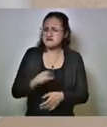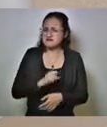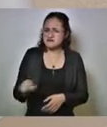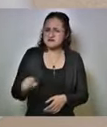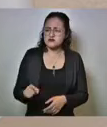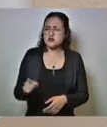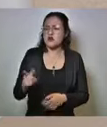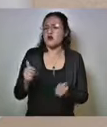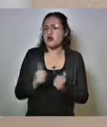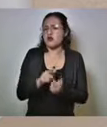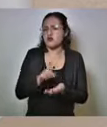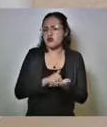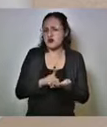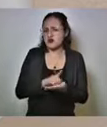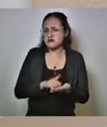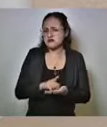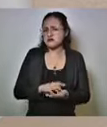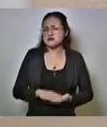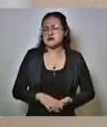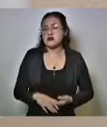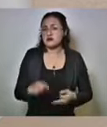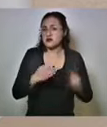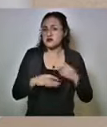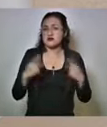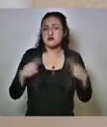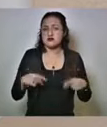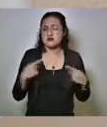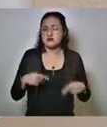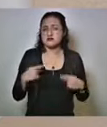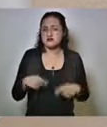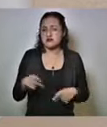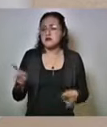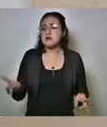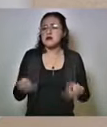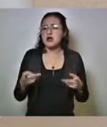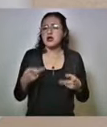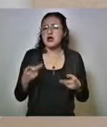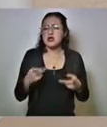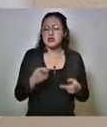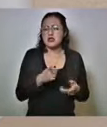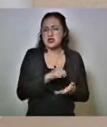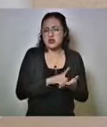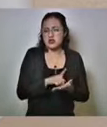todos los delincuentes son narcomenudistas